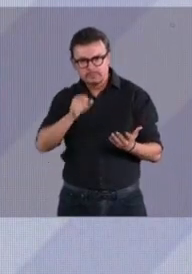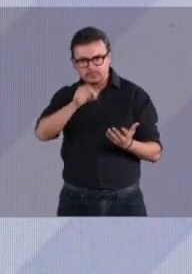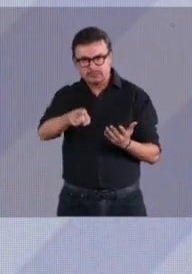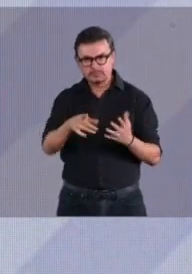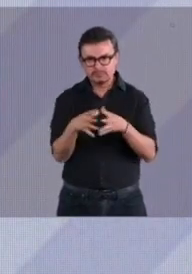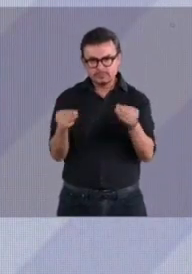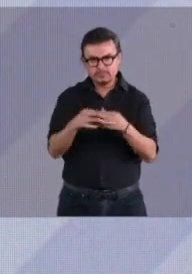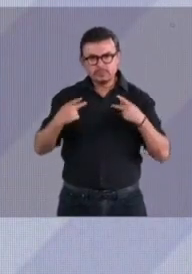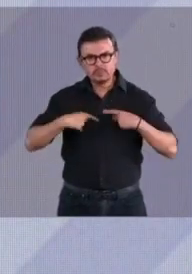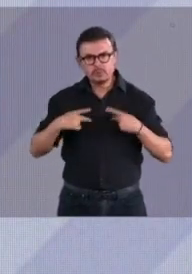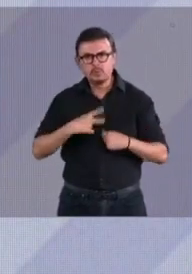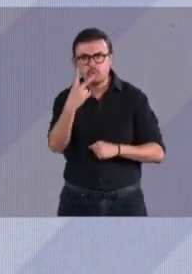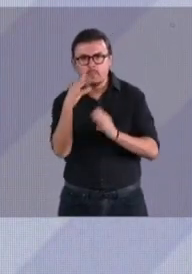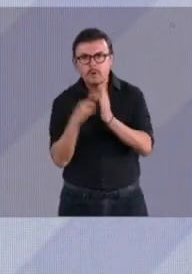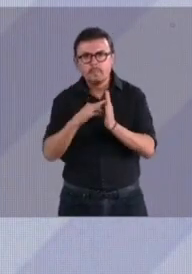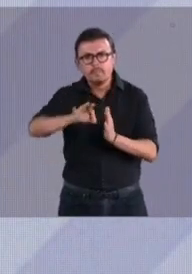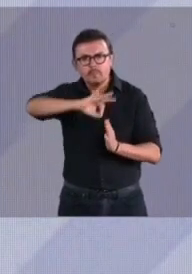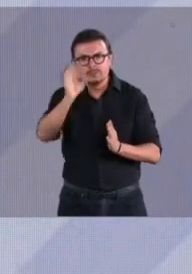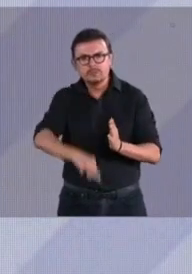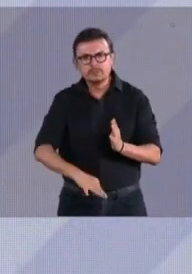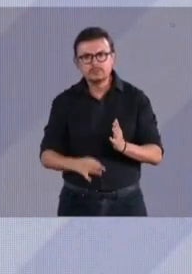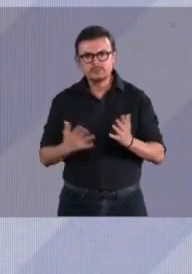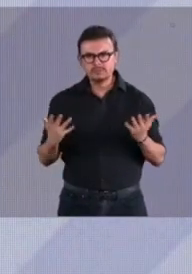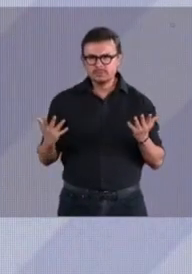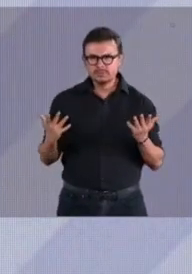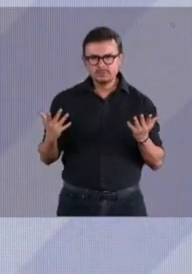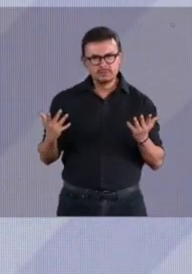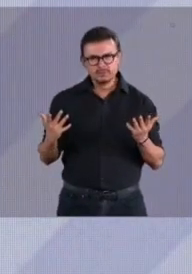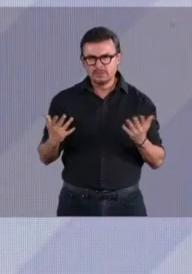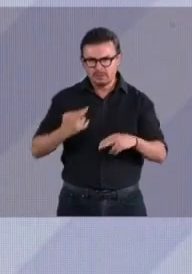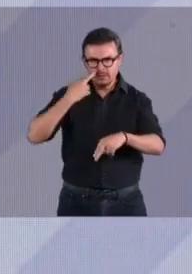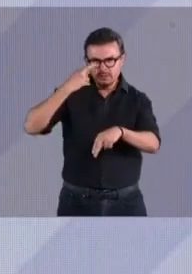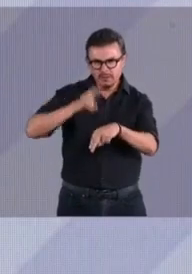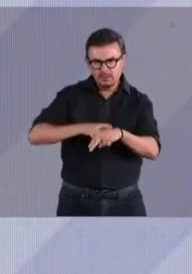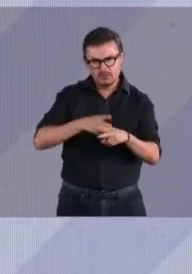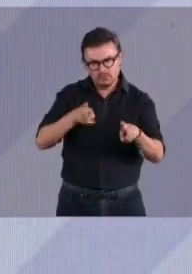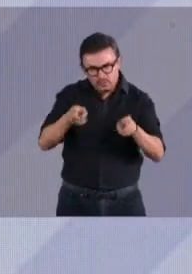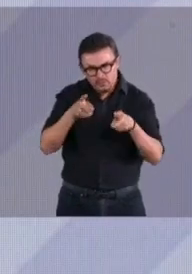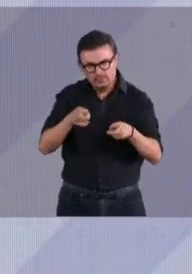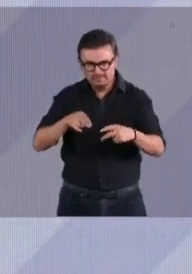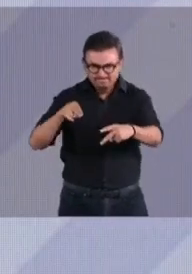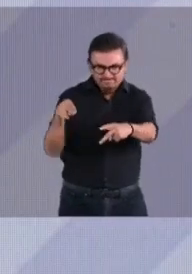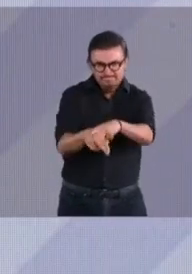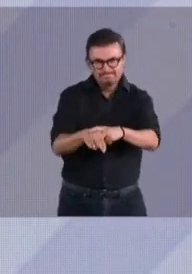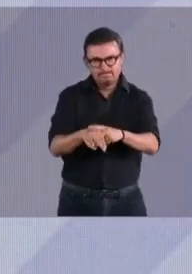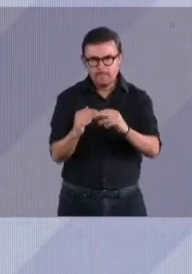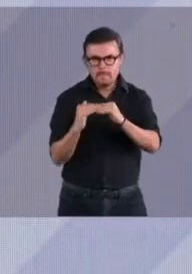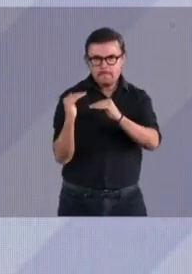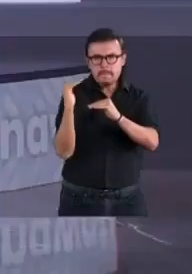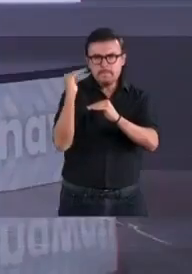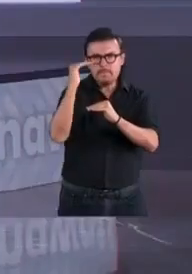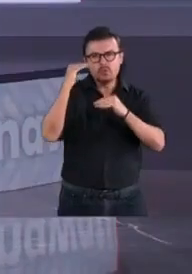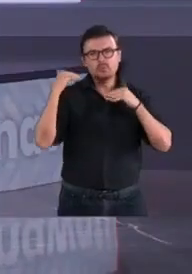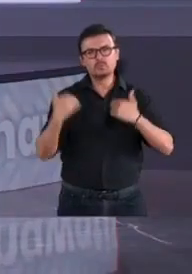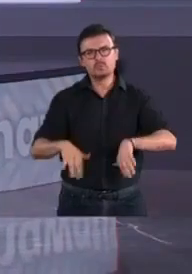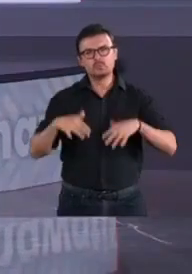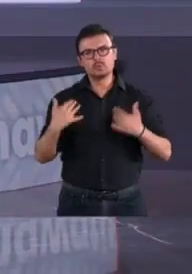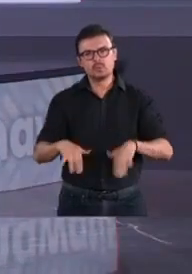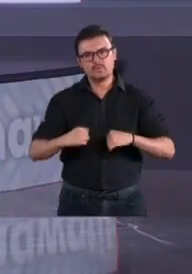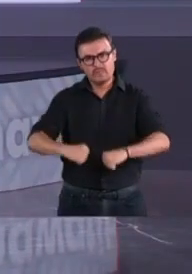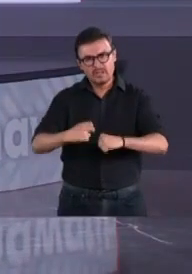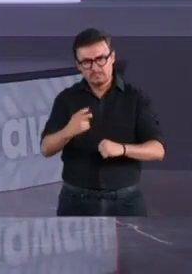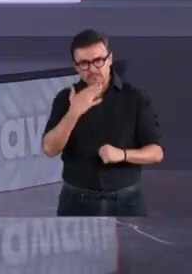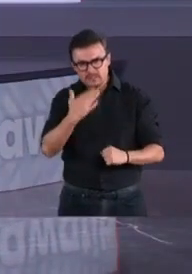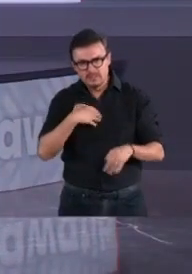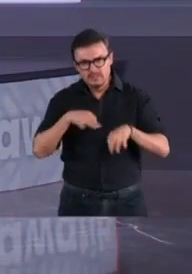aumentó más de 2 mil por ciento. La tasa de delitos en la Ciudad de México es 60% mayor a la media nacional. Esos no son resultados.